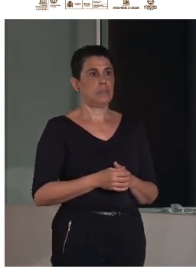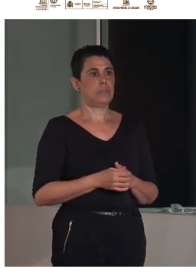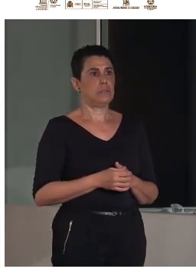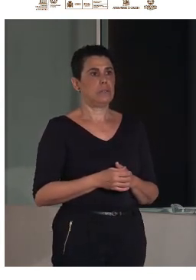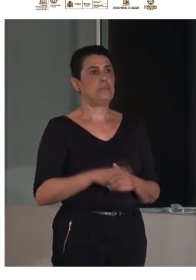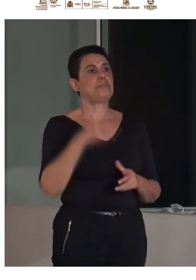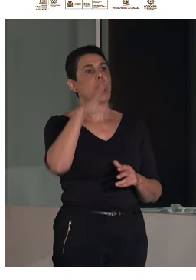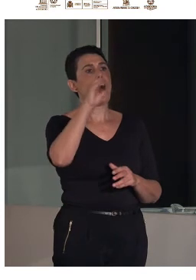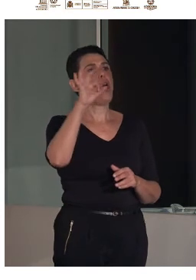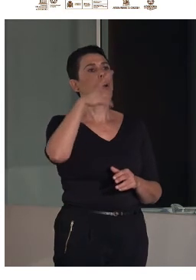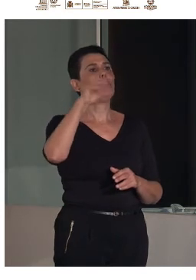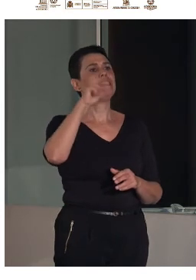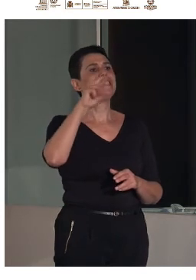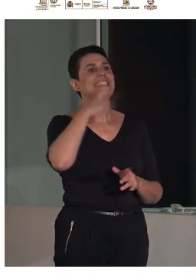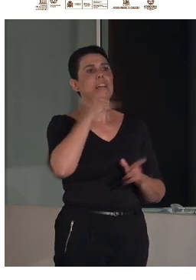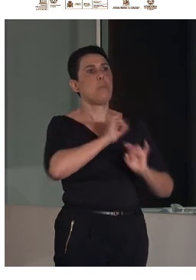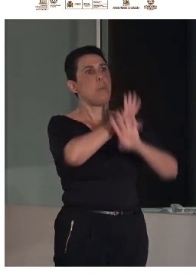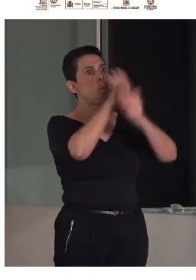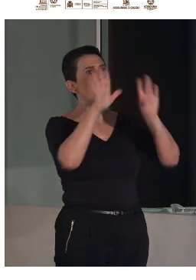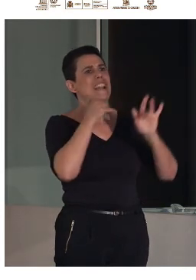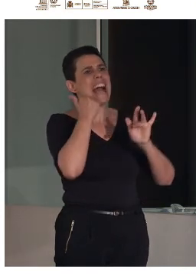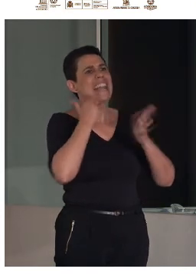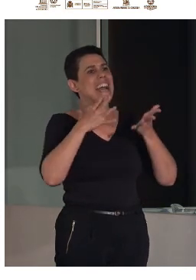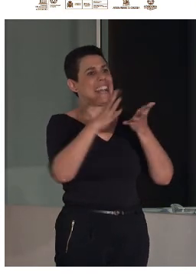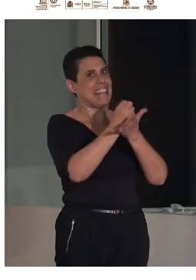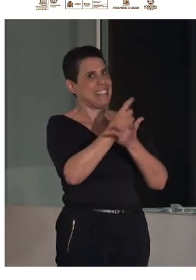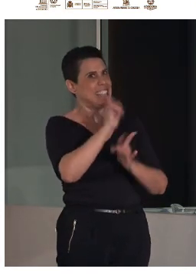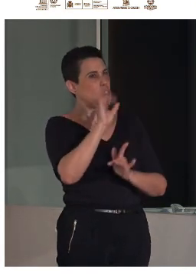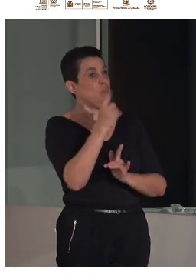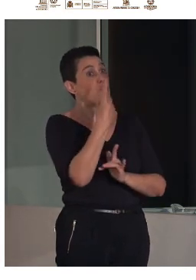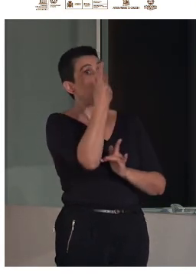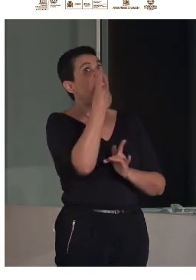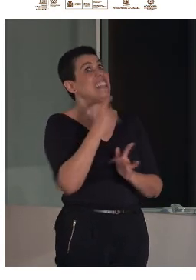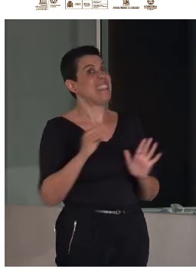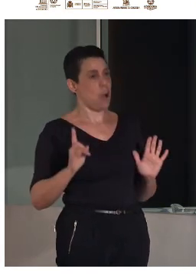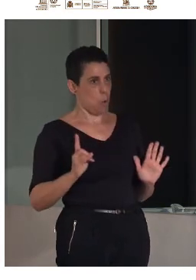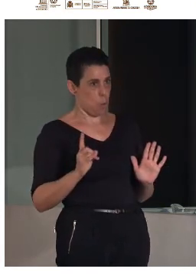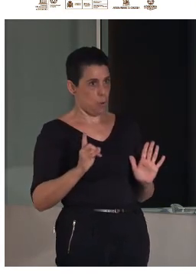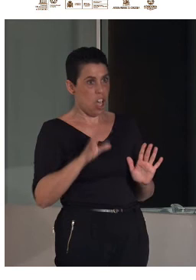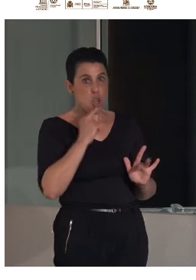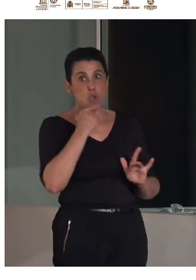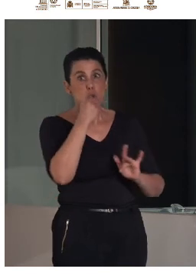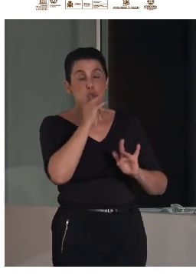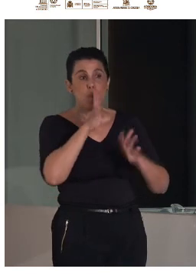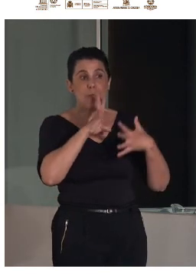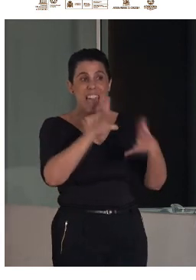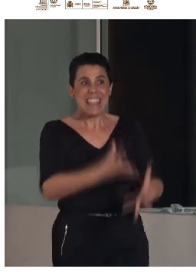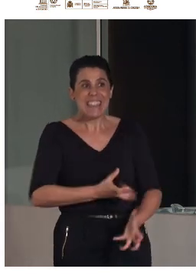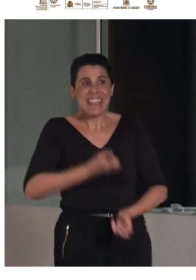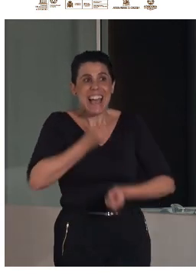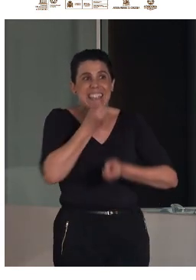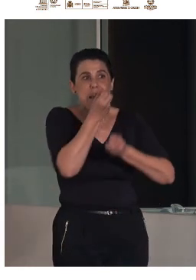Oscar casi todo muy claro pero nos has dejado una patata caliente dices transmitir lo esencial sí